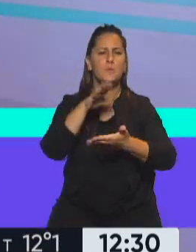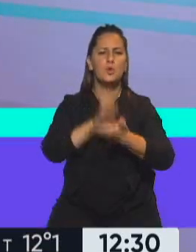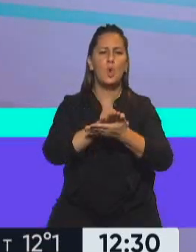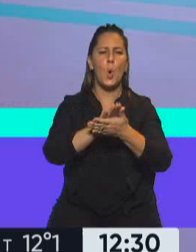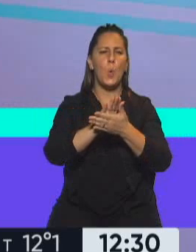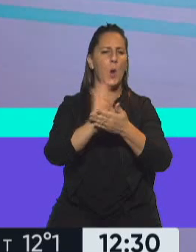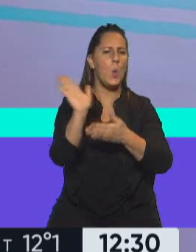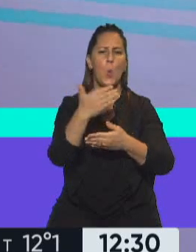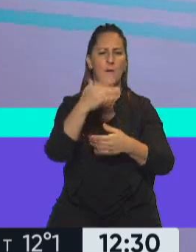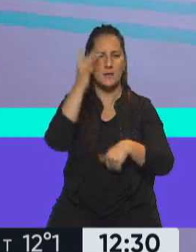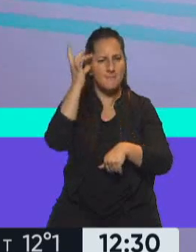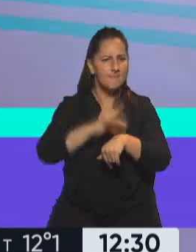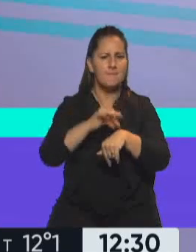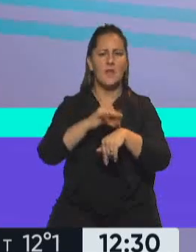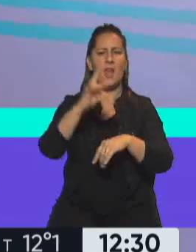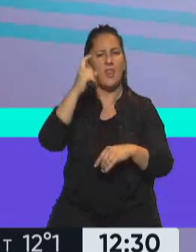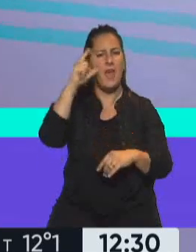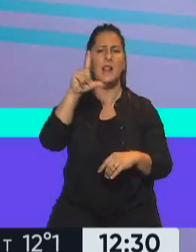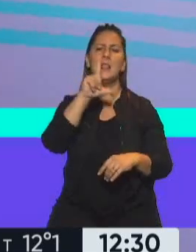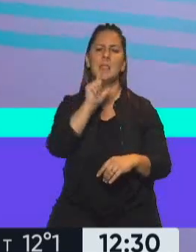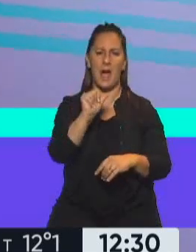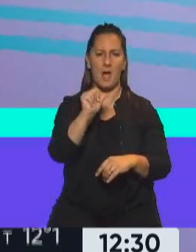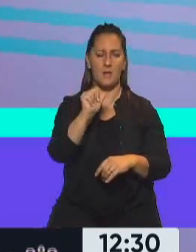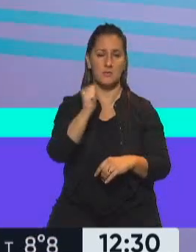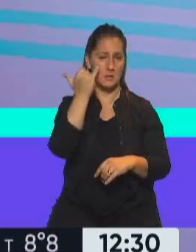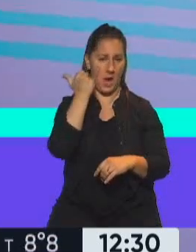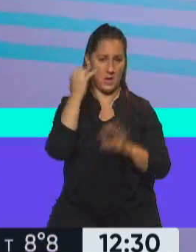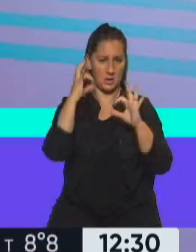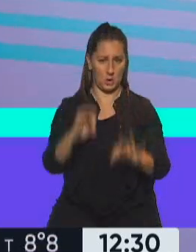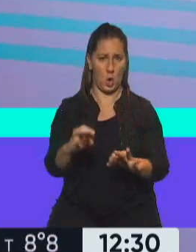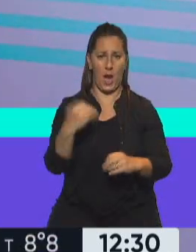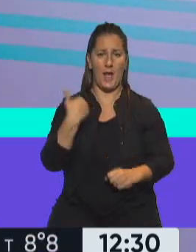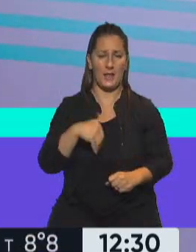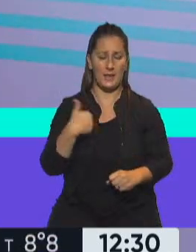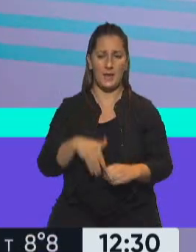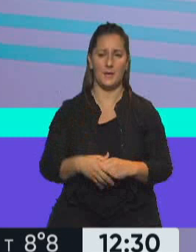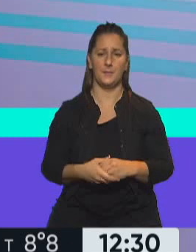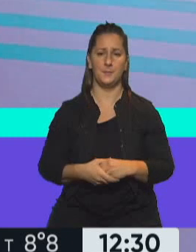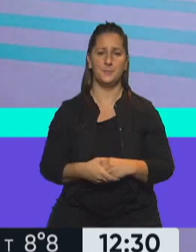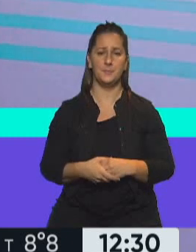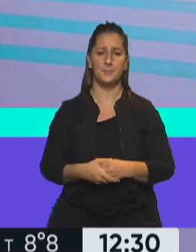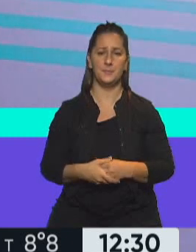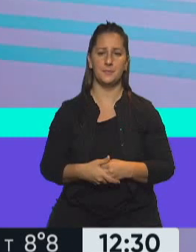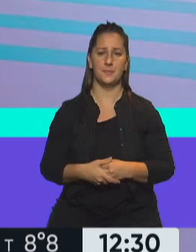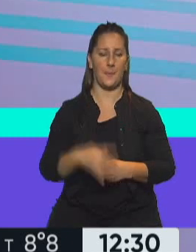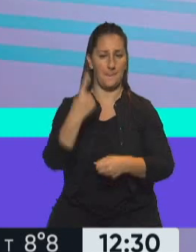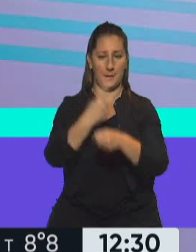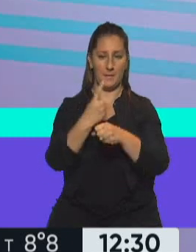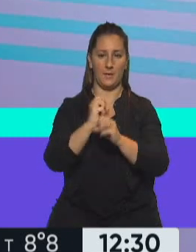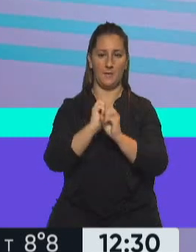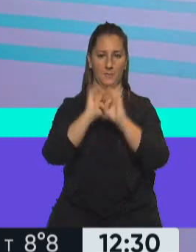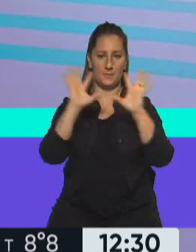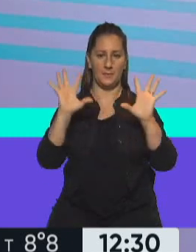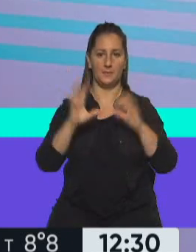casos de la variante Delta que ya están, lamentablemente, en la República Argentina. No, primero aclarar. A ver.